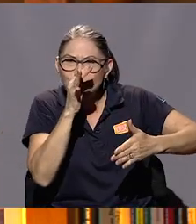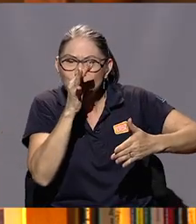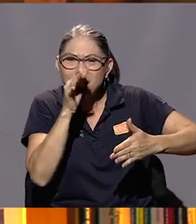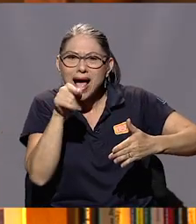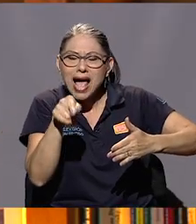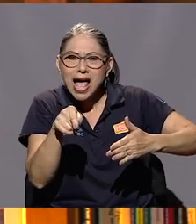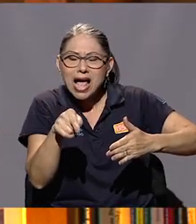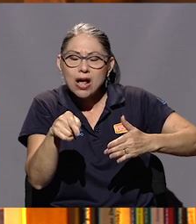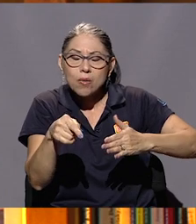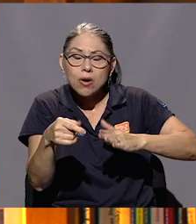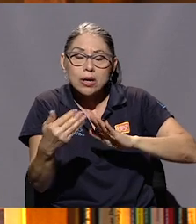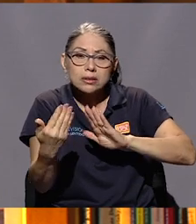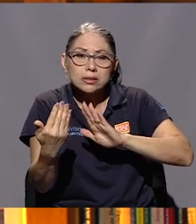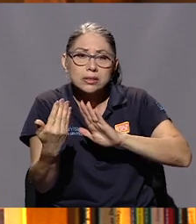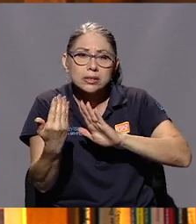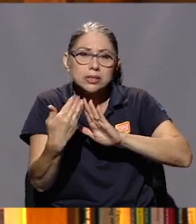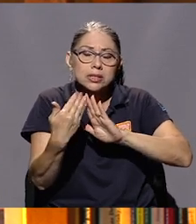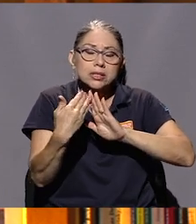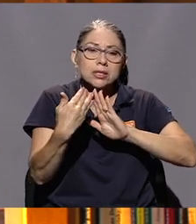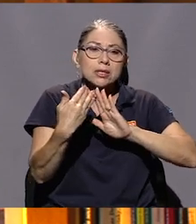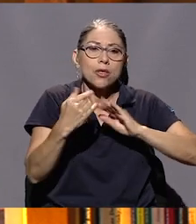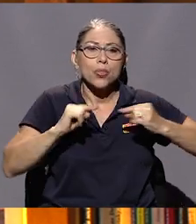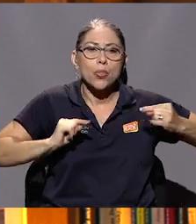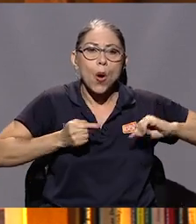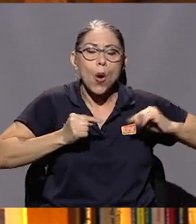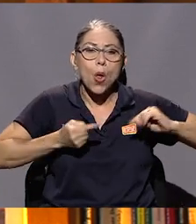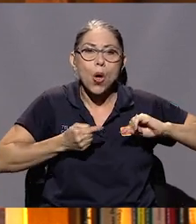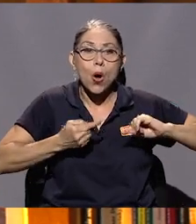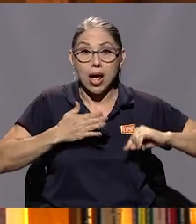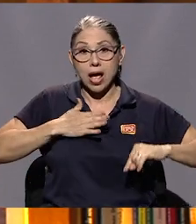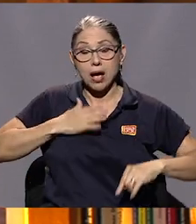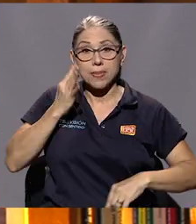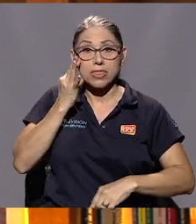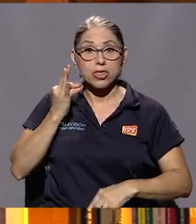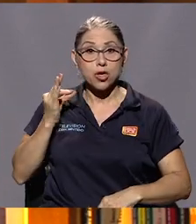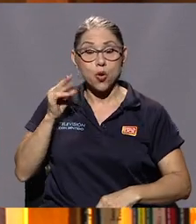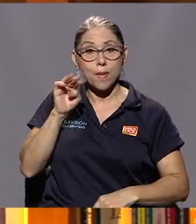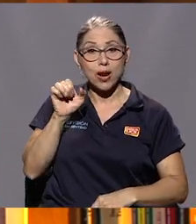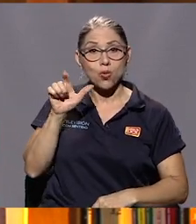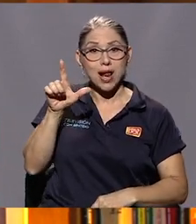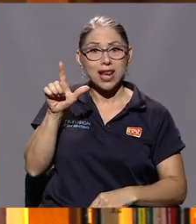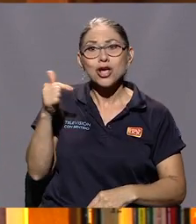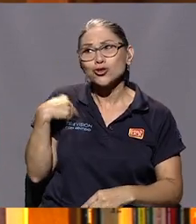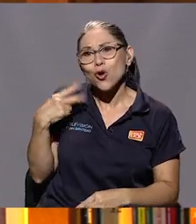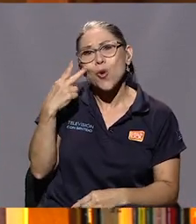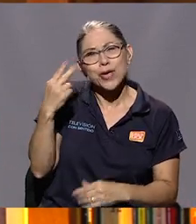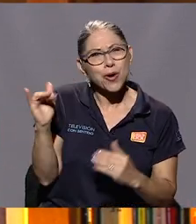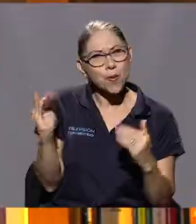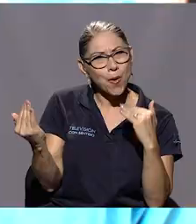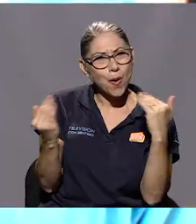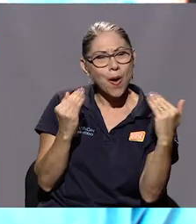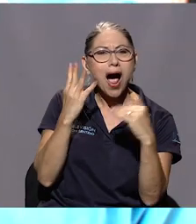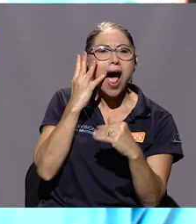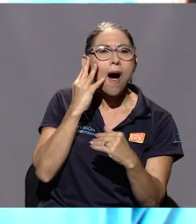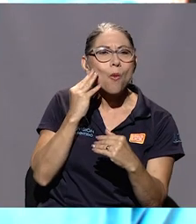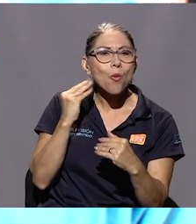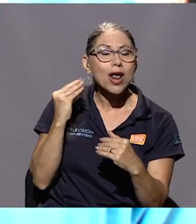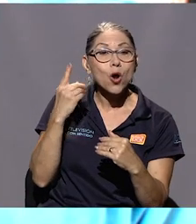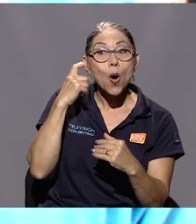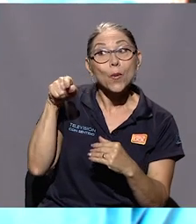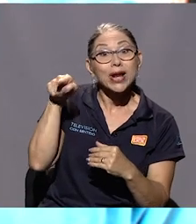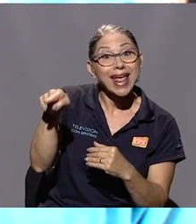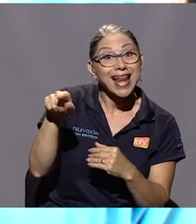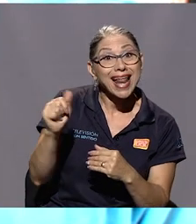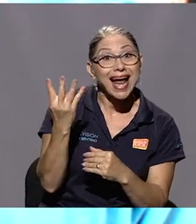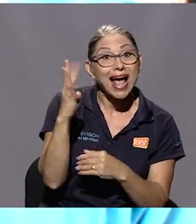fue eso lo que más me dolió. Te das cuenta que yo a mi tío Manuel lo vi un poco como abuelo, porque